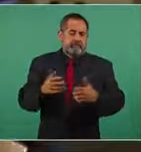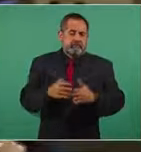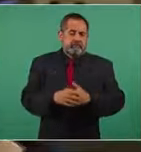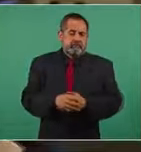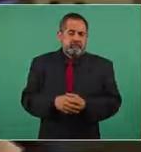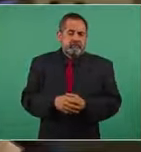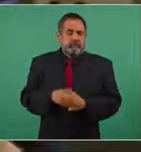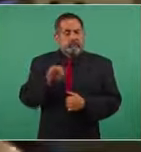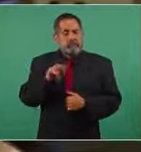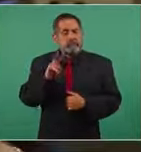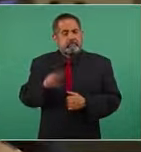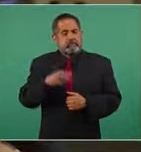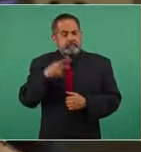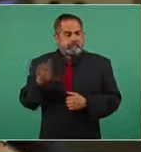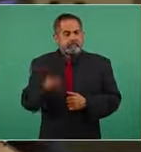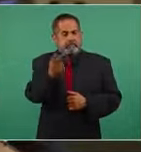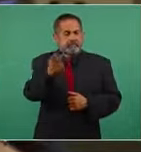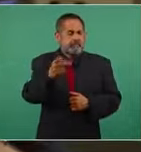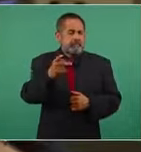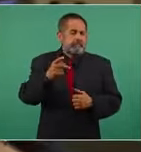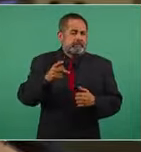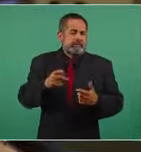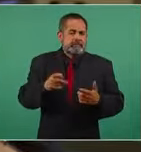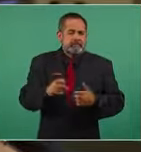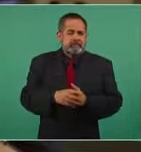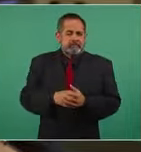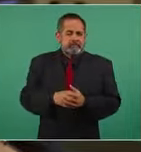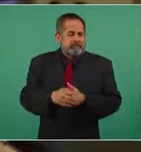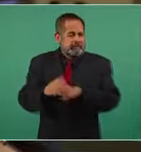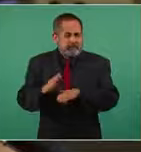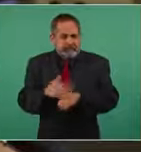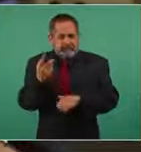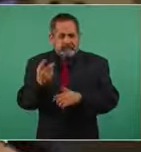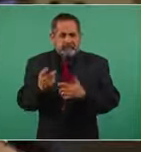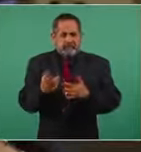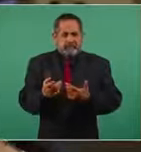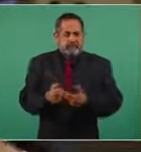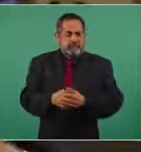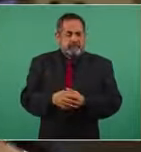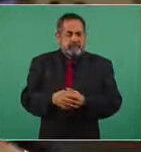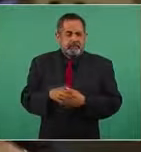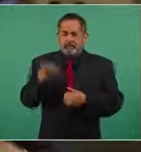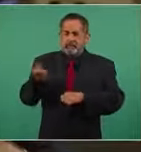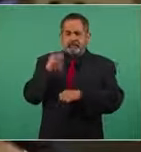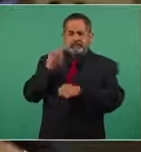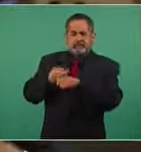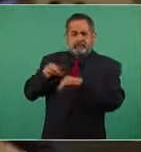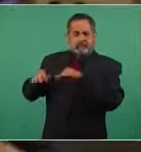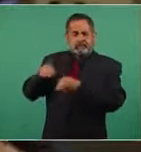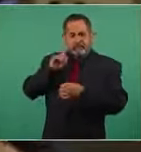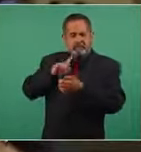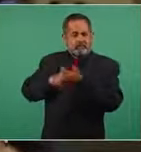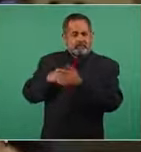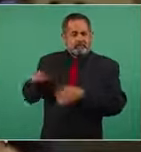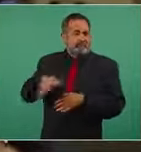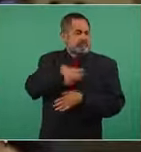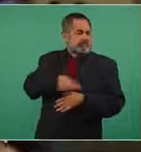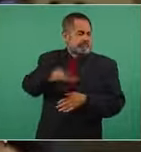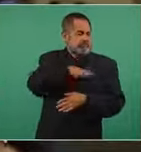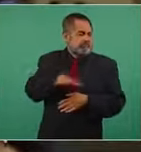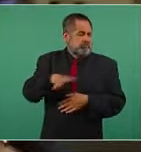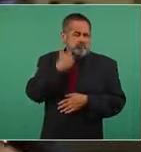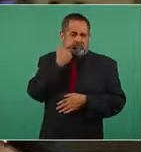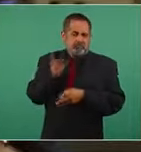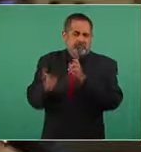sí es la pregunta de por qué la Secretaría del Trabajo se ha negado a